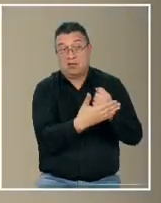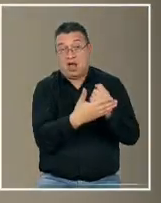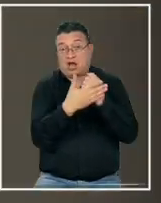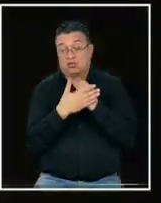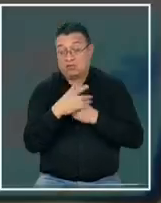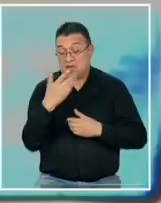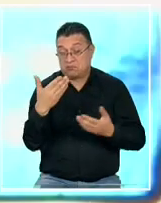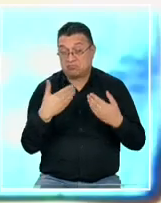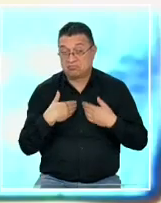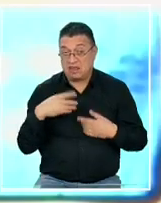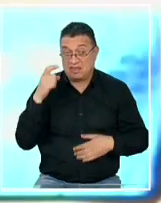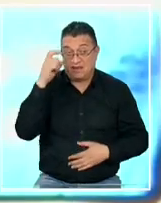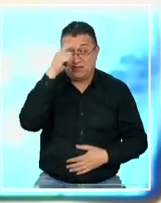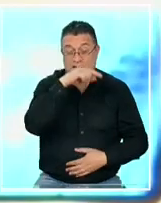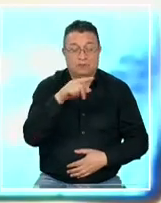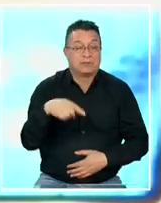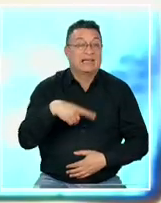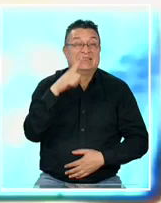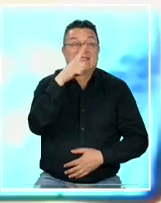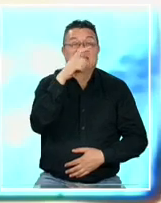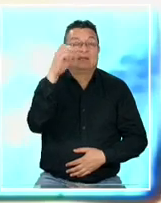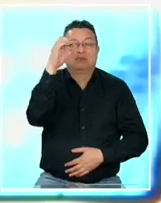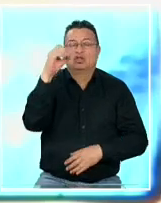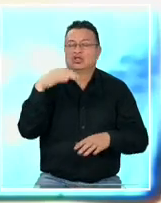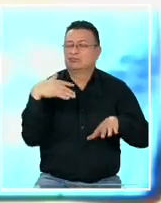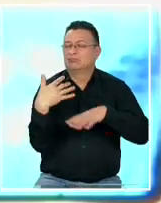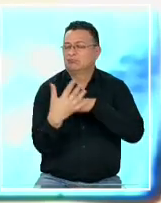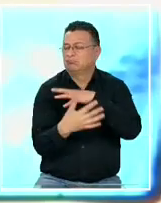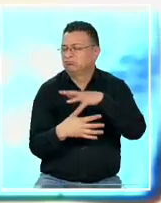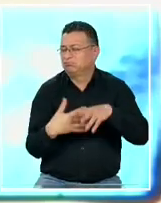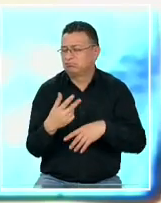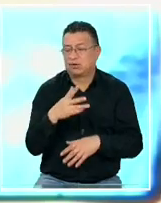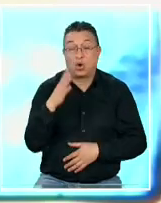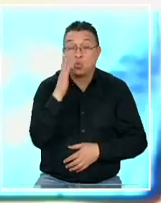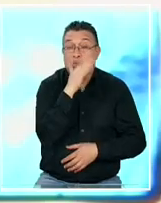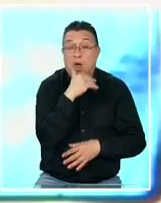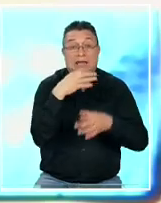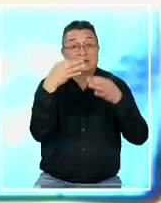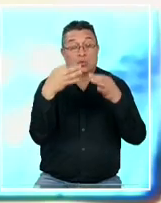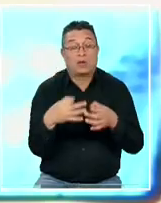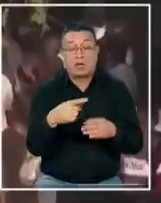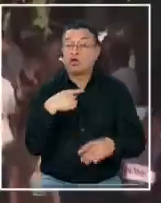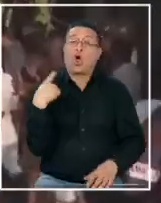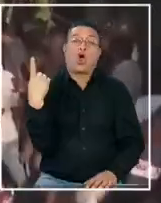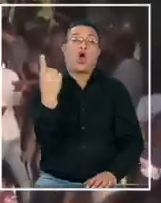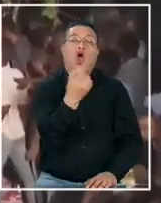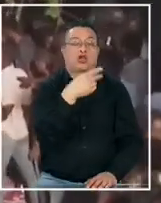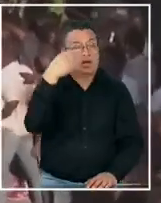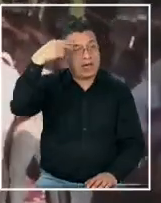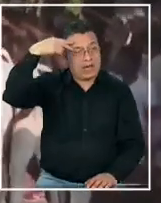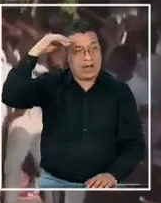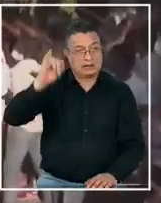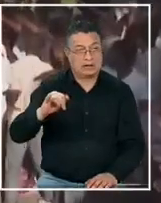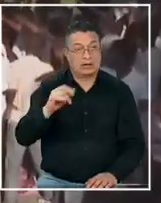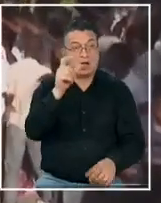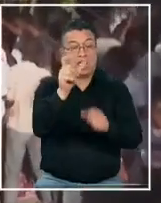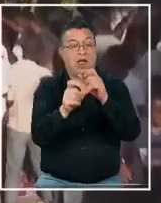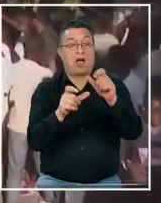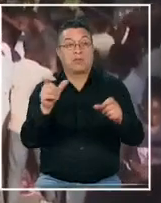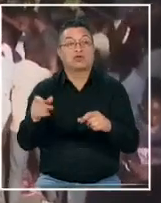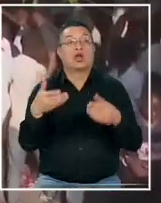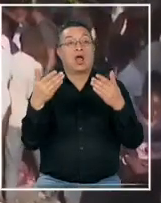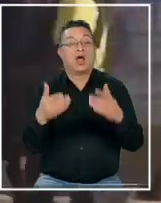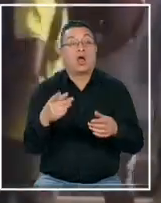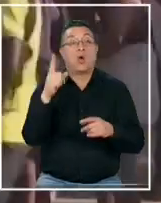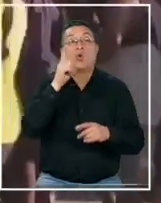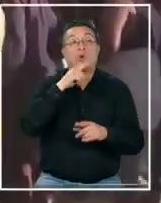humanitaria es un caos total porque la inseguridad conlleva todo Haití la población ha estado enfrentando